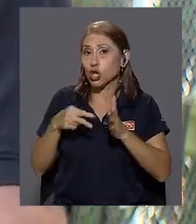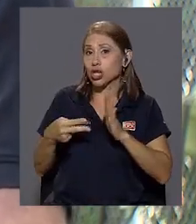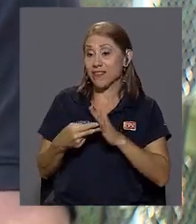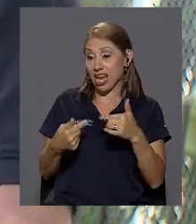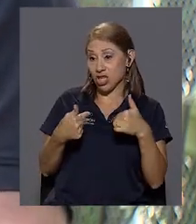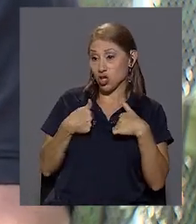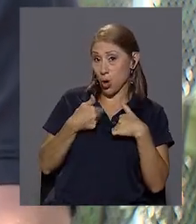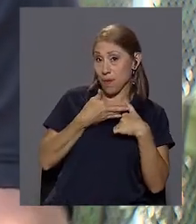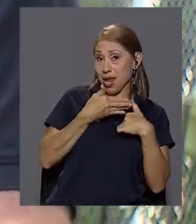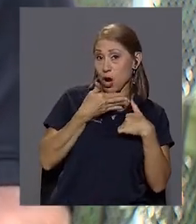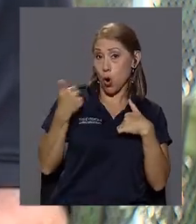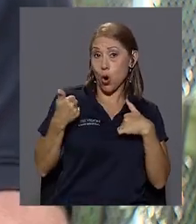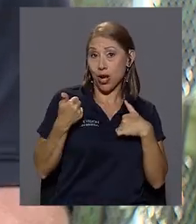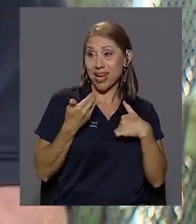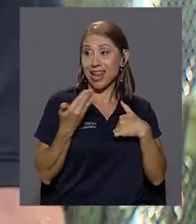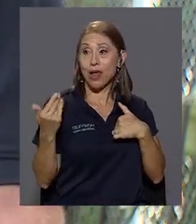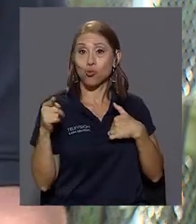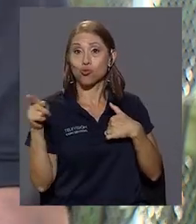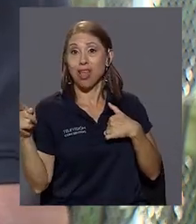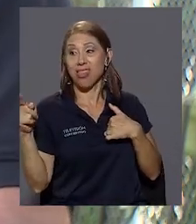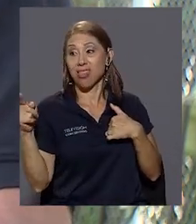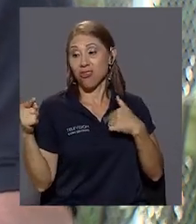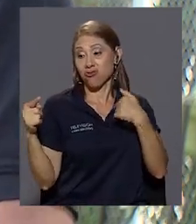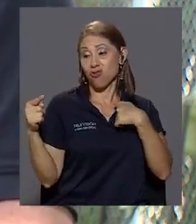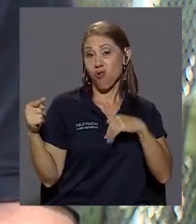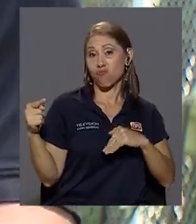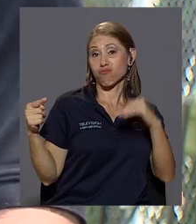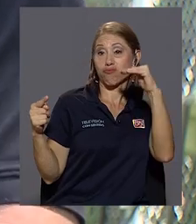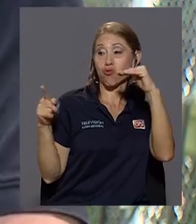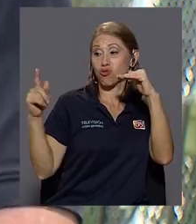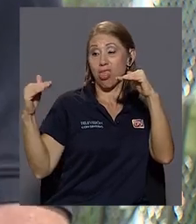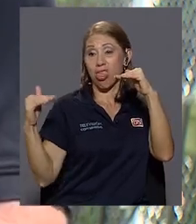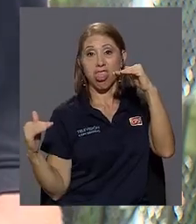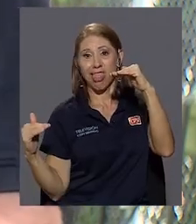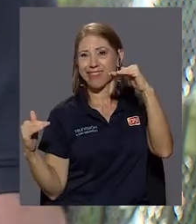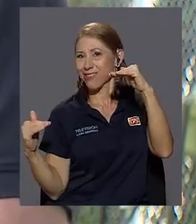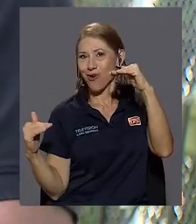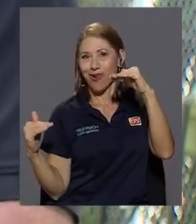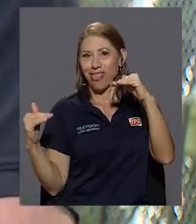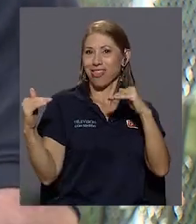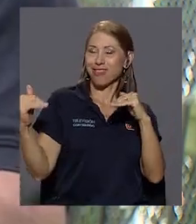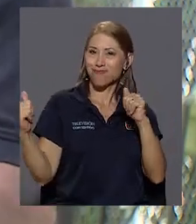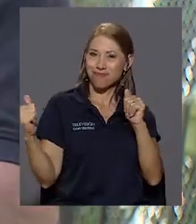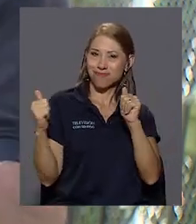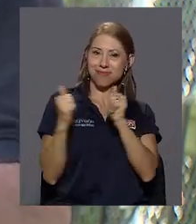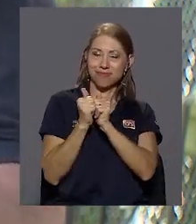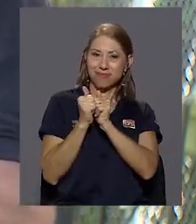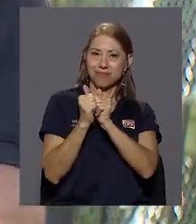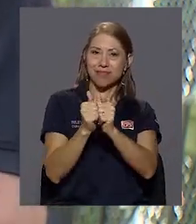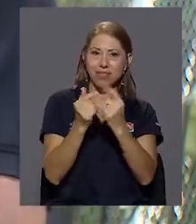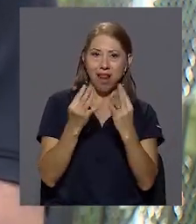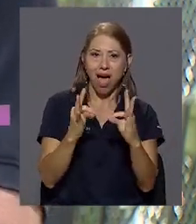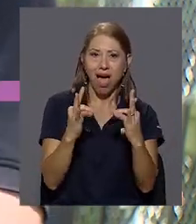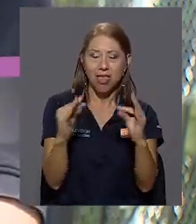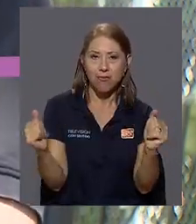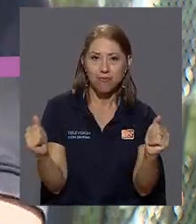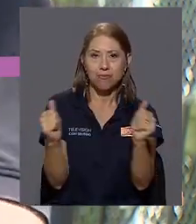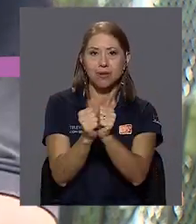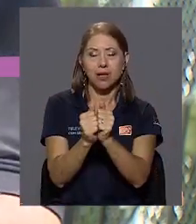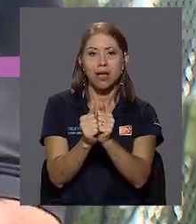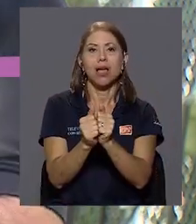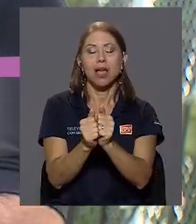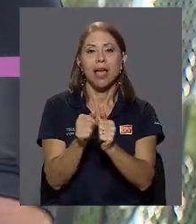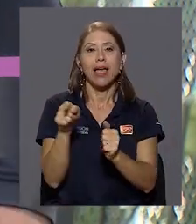Entonces no es que yo estoy mejor que usted, es que sencillamente vamos a tratar de hacer un camino juntos, vamos a tratar de hacer un proceso juntos,